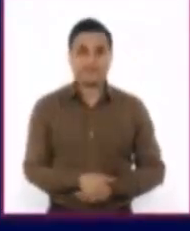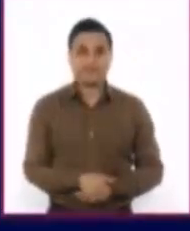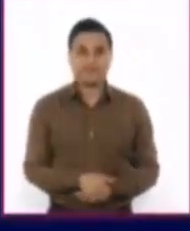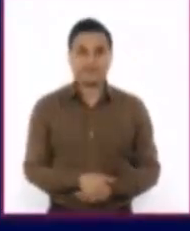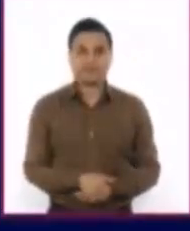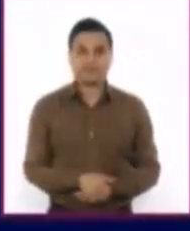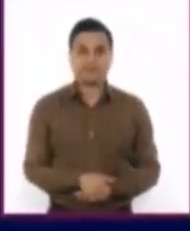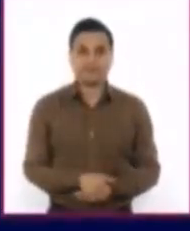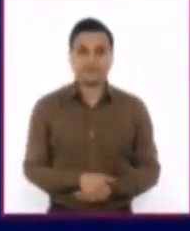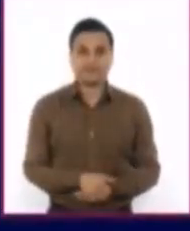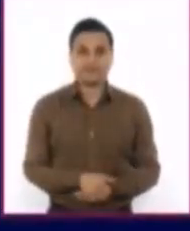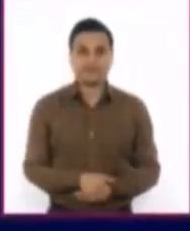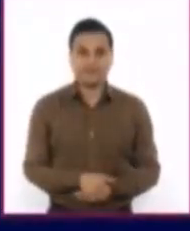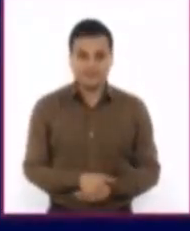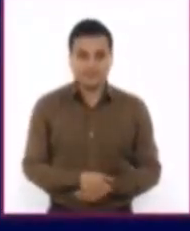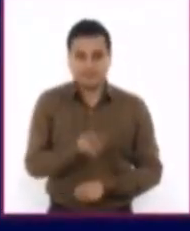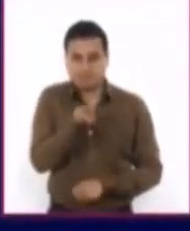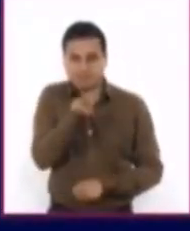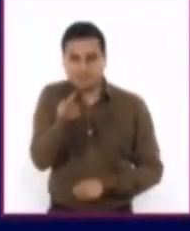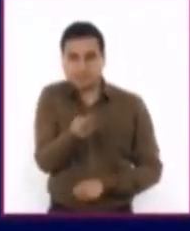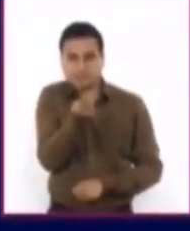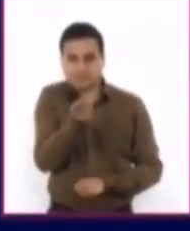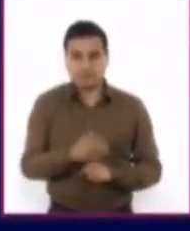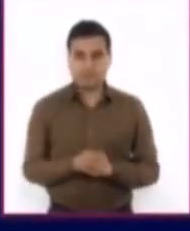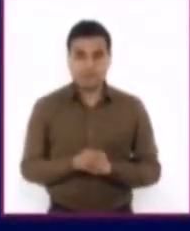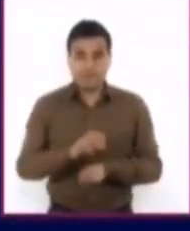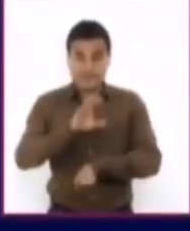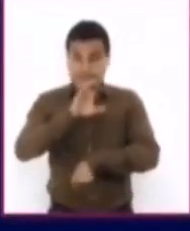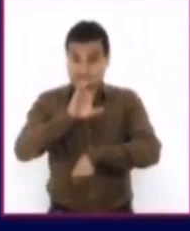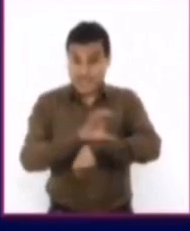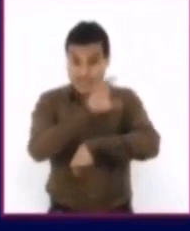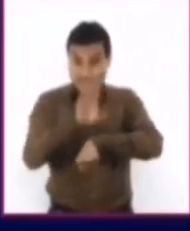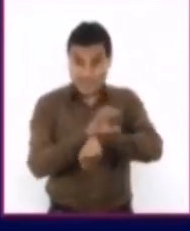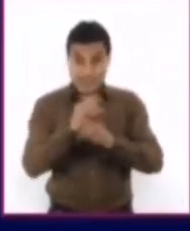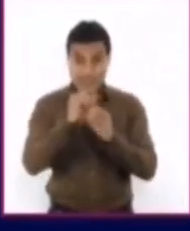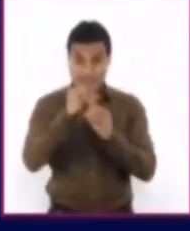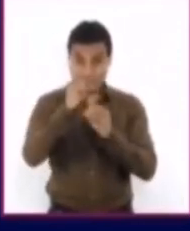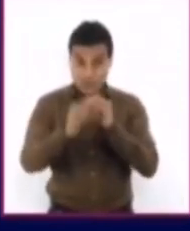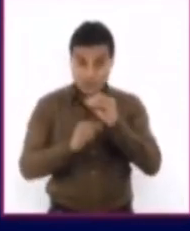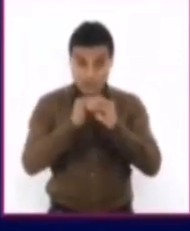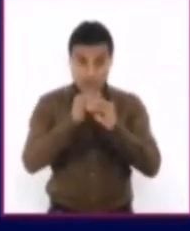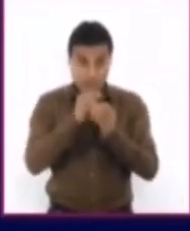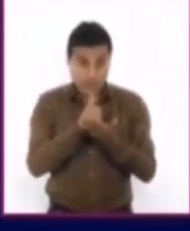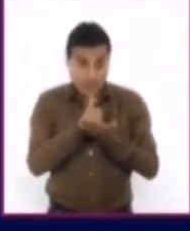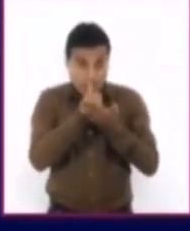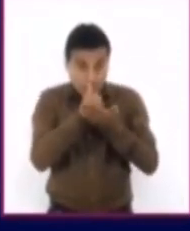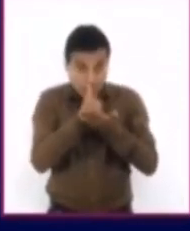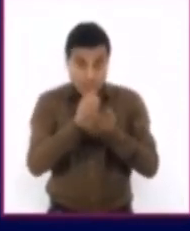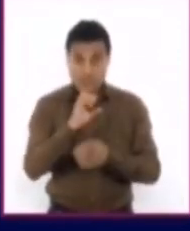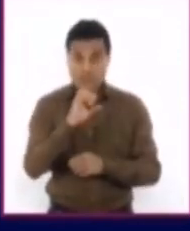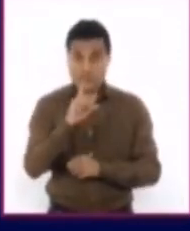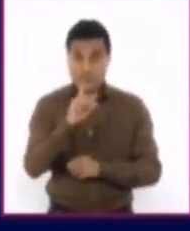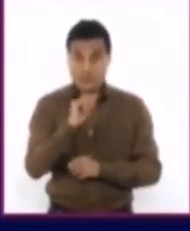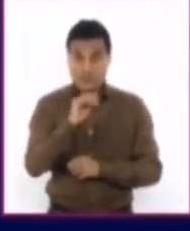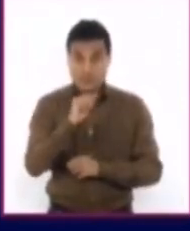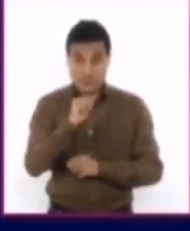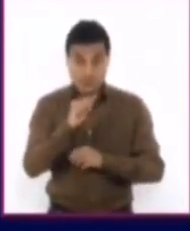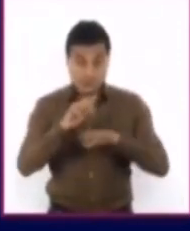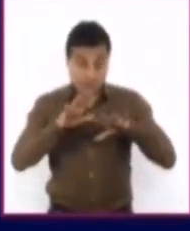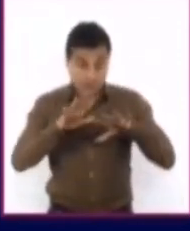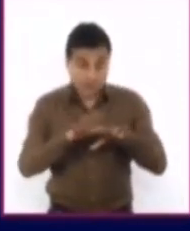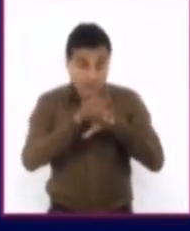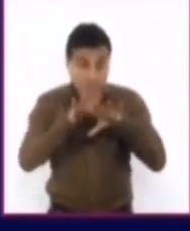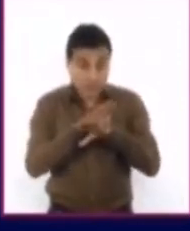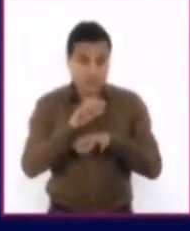La pregunta a responder es si la energía nuclear plantea una posible respuesta al cambio climático sustituyendo los combustibles